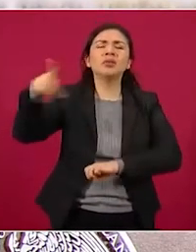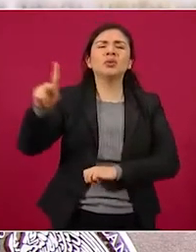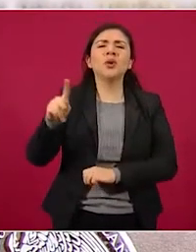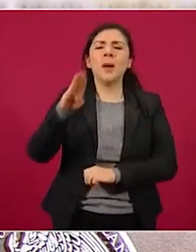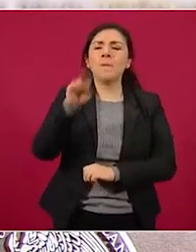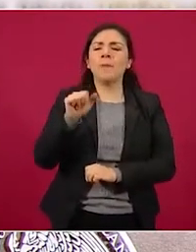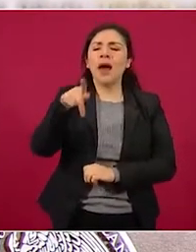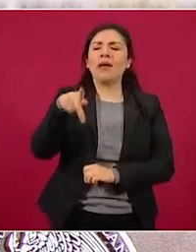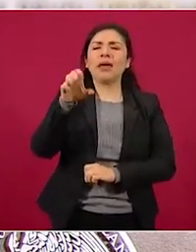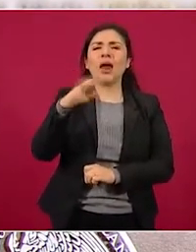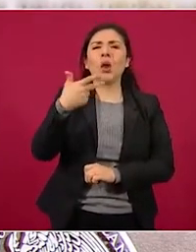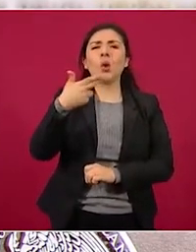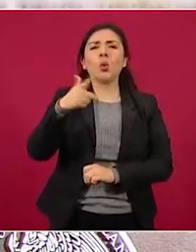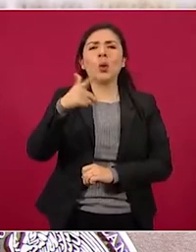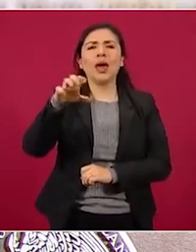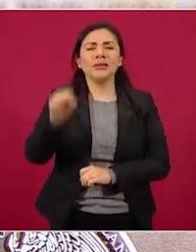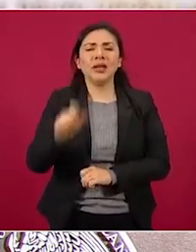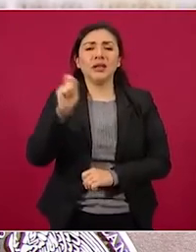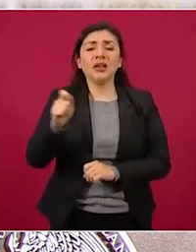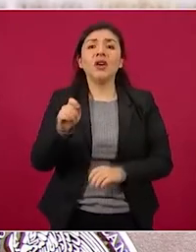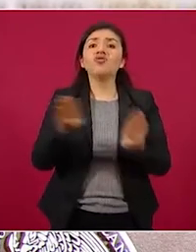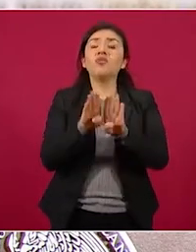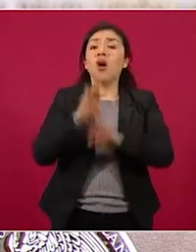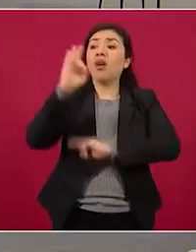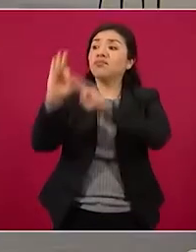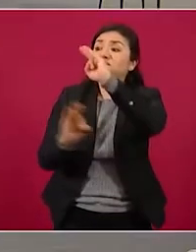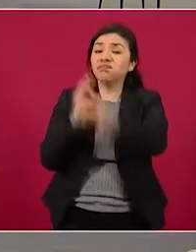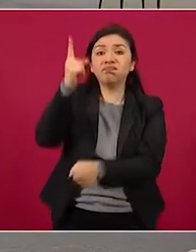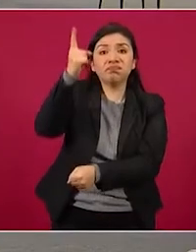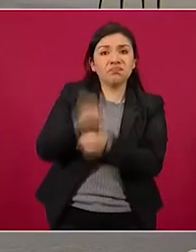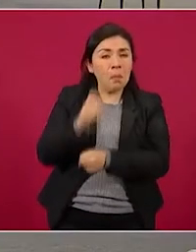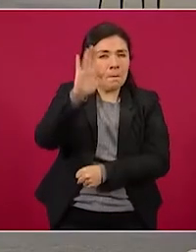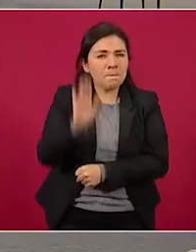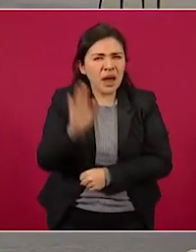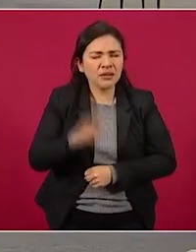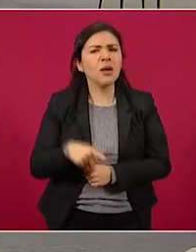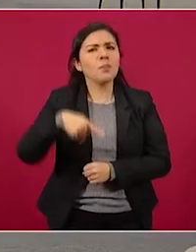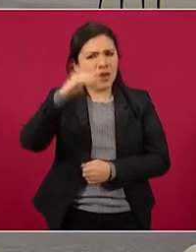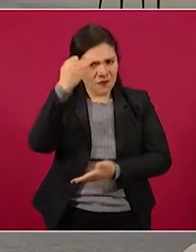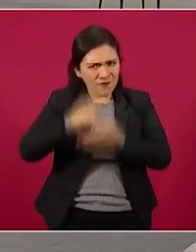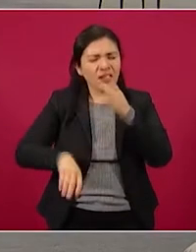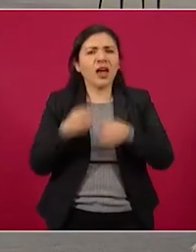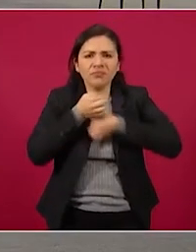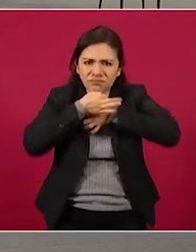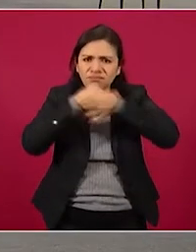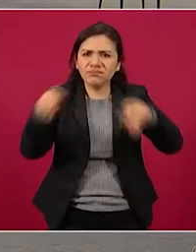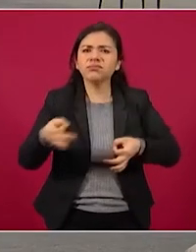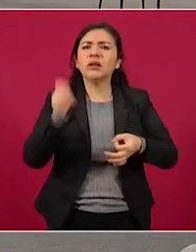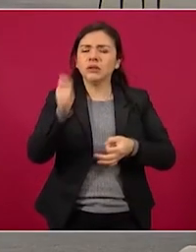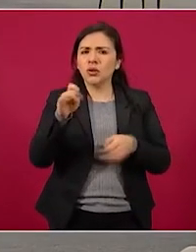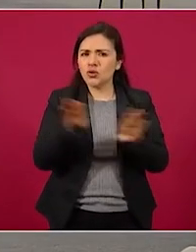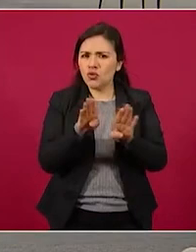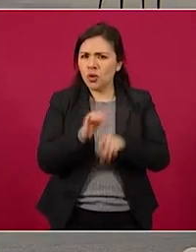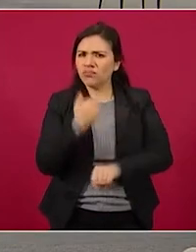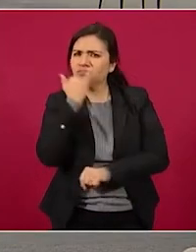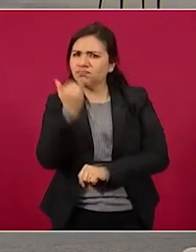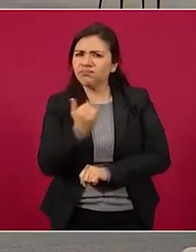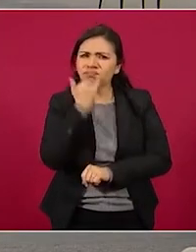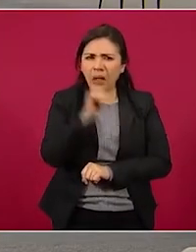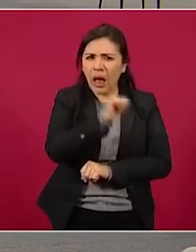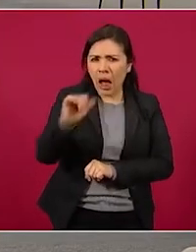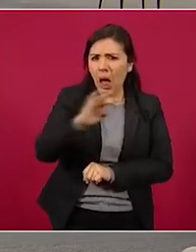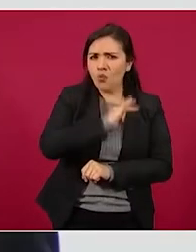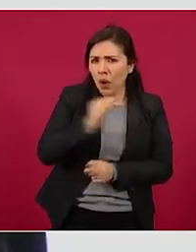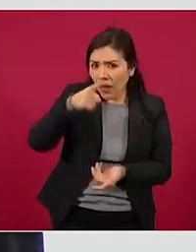dando la impresión de que se trata de privilegios, pero omite información para generar la suspicacia de